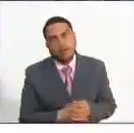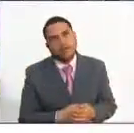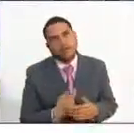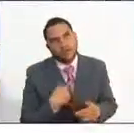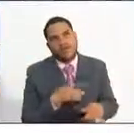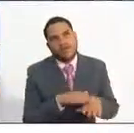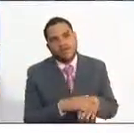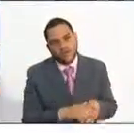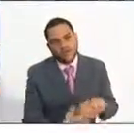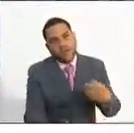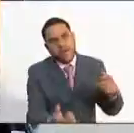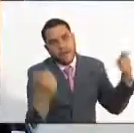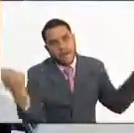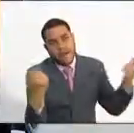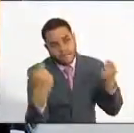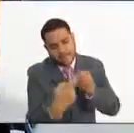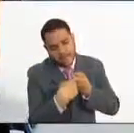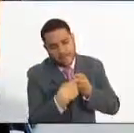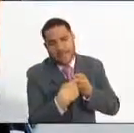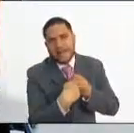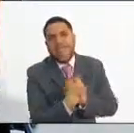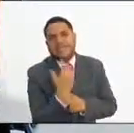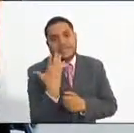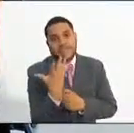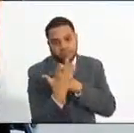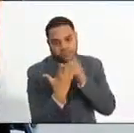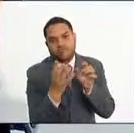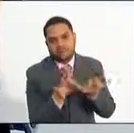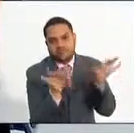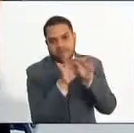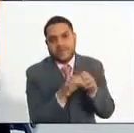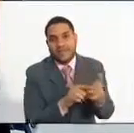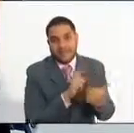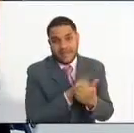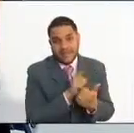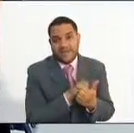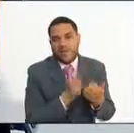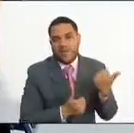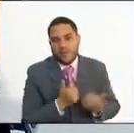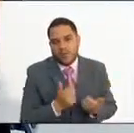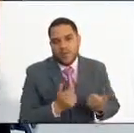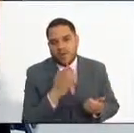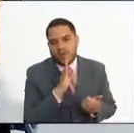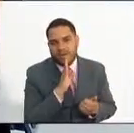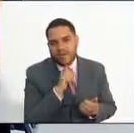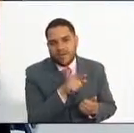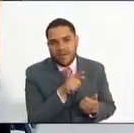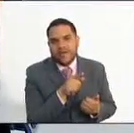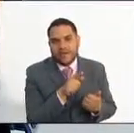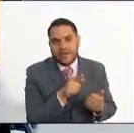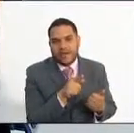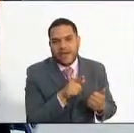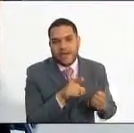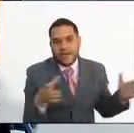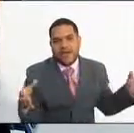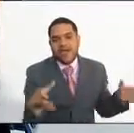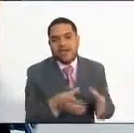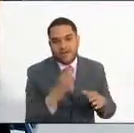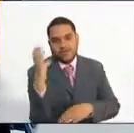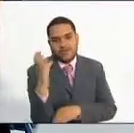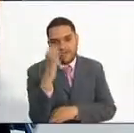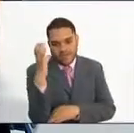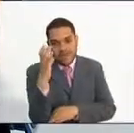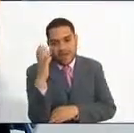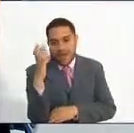convocatorias importantes. La primera de ellas es la que se adelanta para la Agencia Colombiana de Reintegración Social. Es una